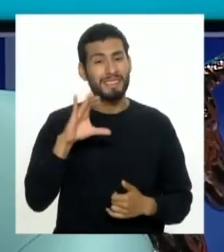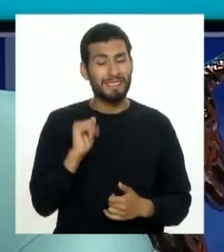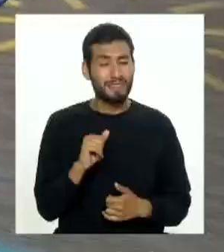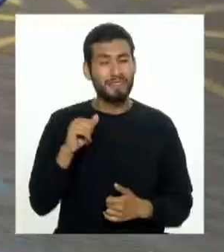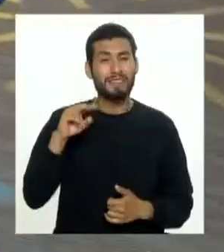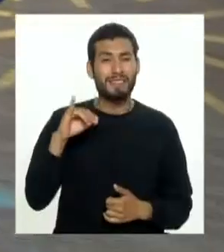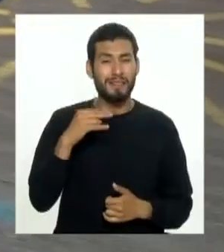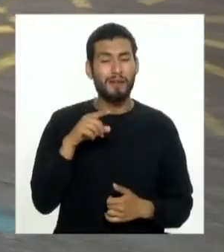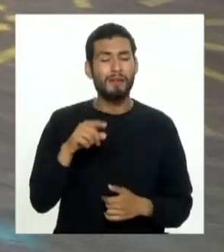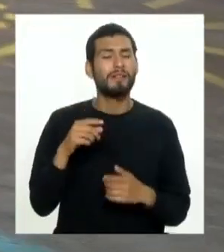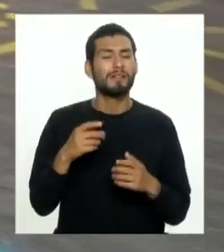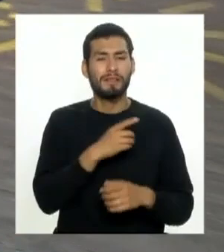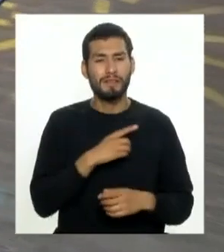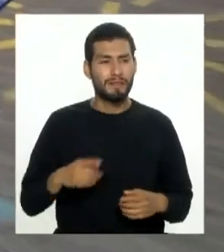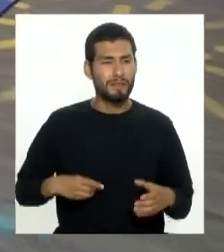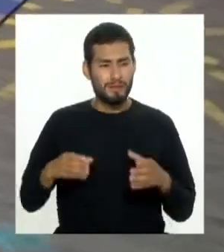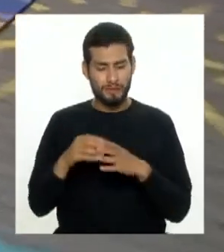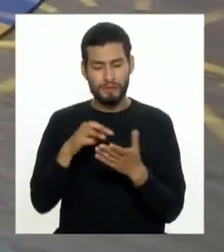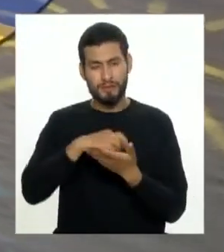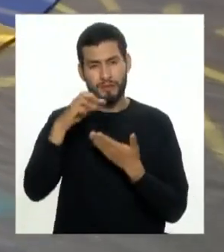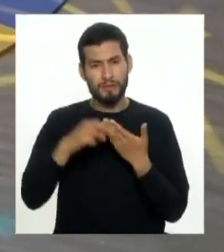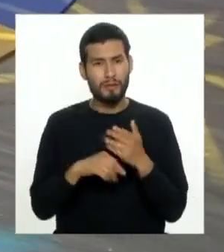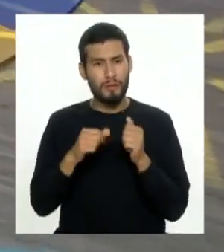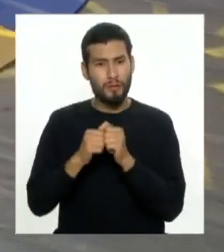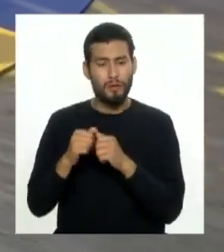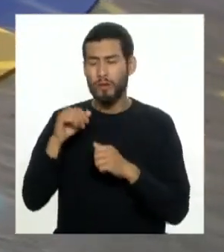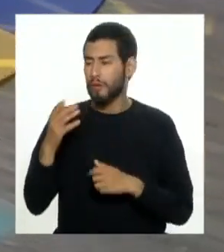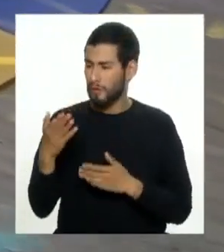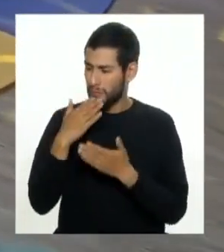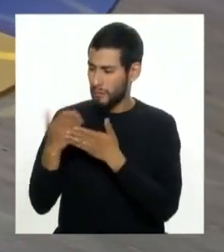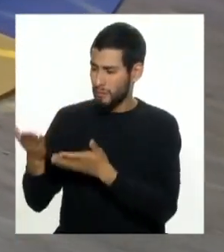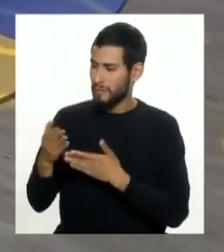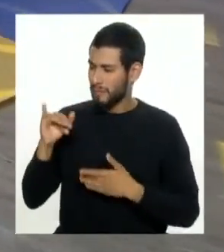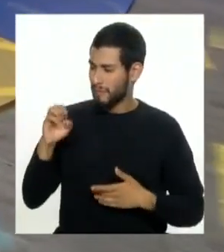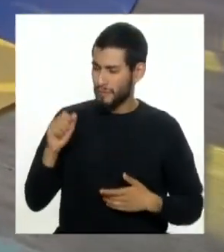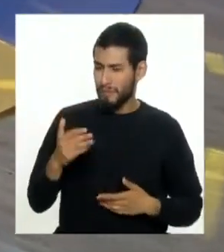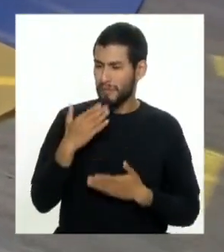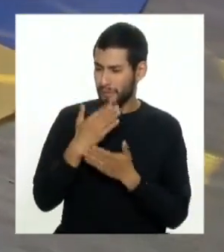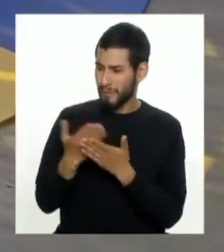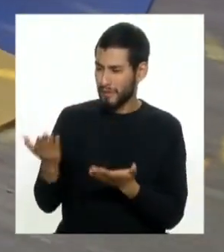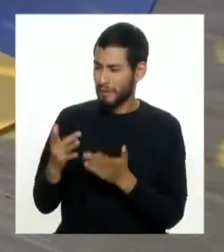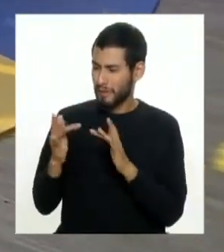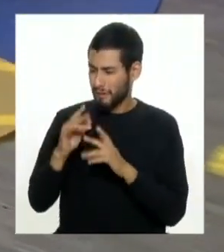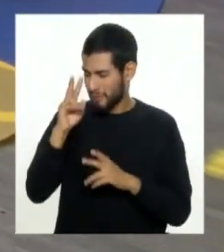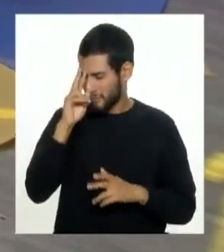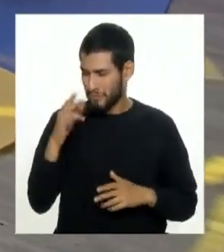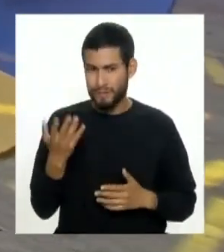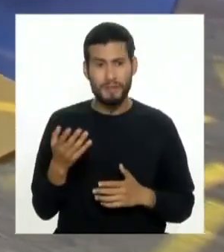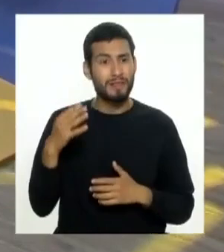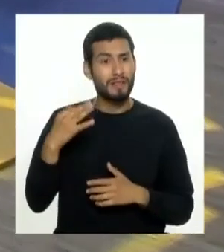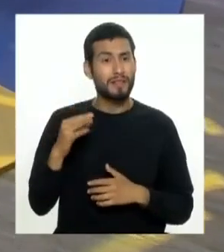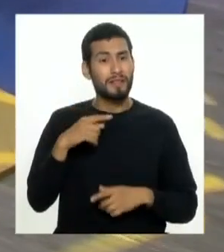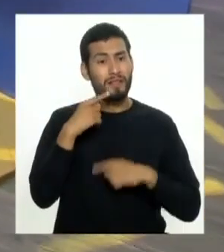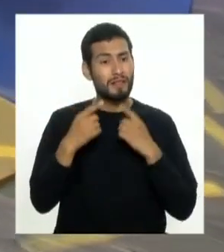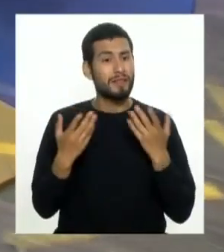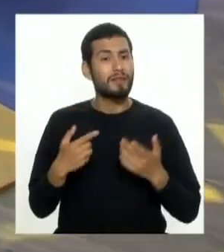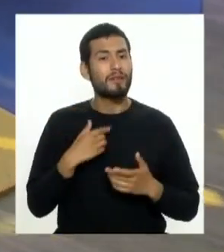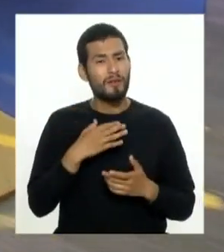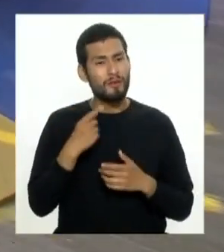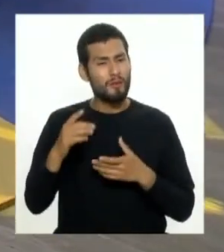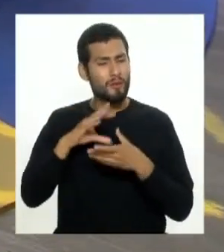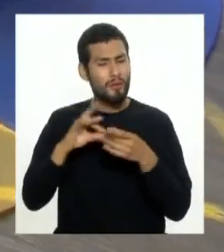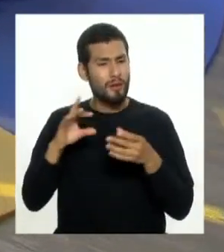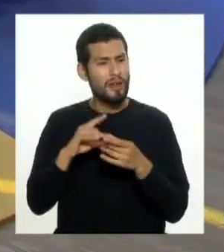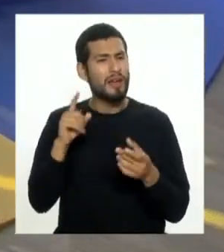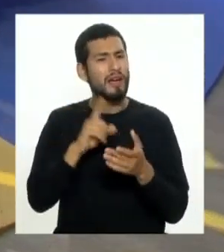Guzmán directora ejecutiva del programa Juntos del Midis bienvenida Jessica un placer tenerte aquí en Conecta Perú y como siempre decimos nos gustaría que nos